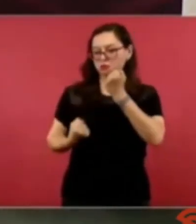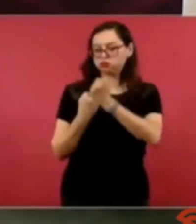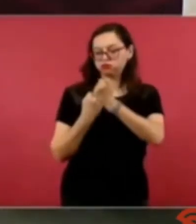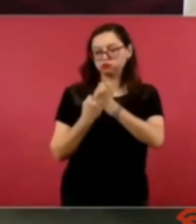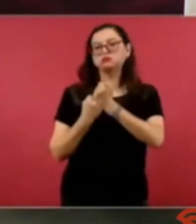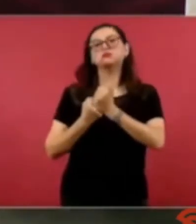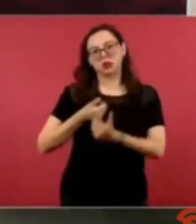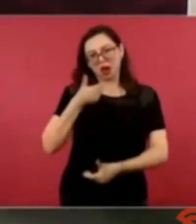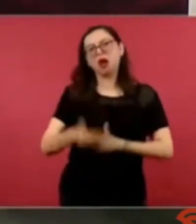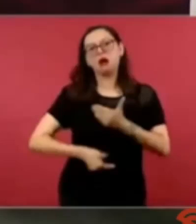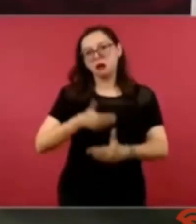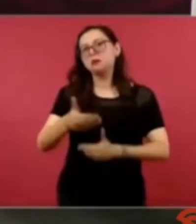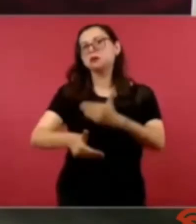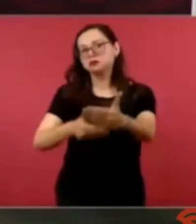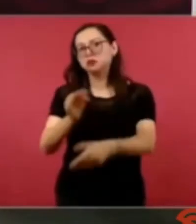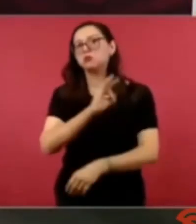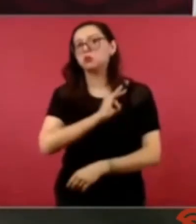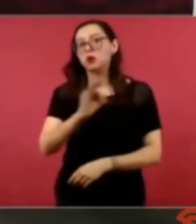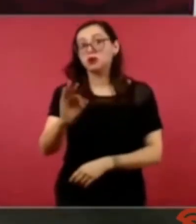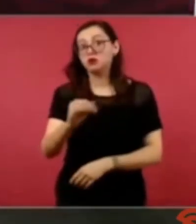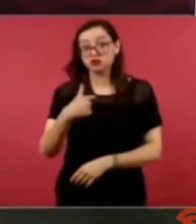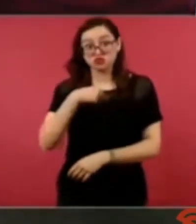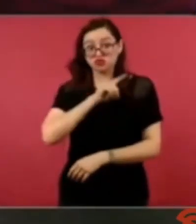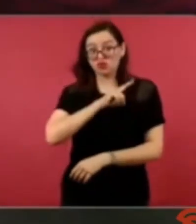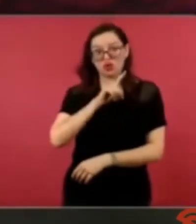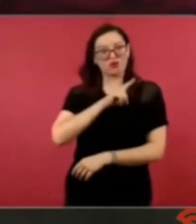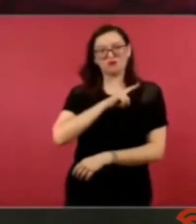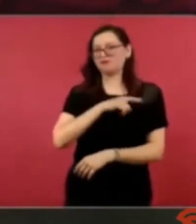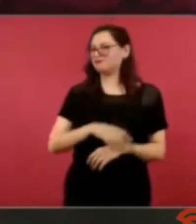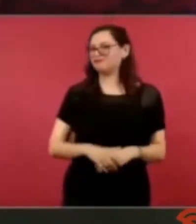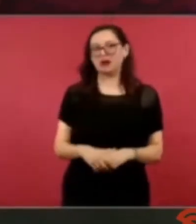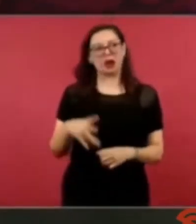es que fue